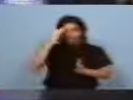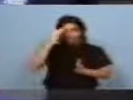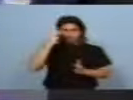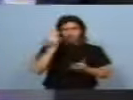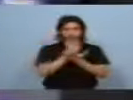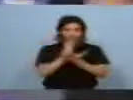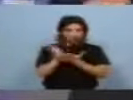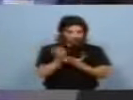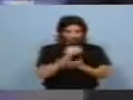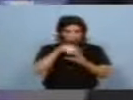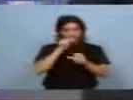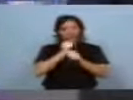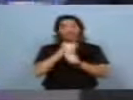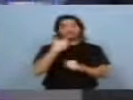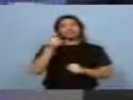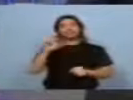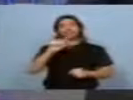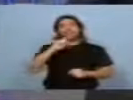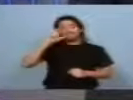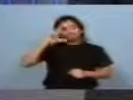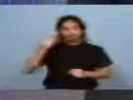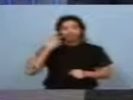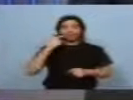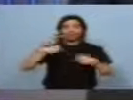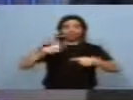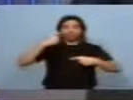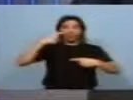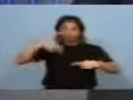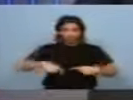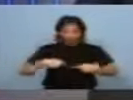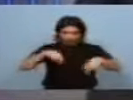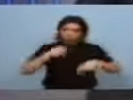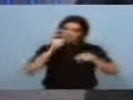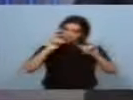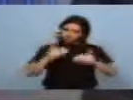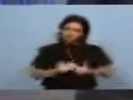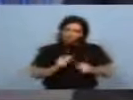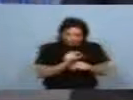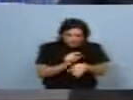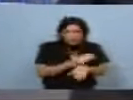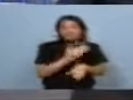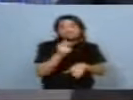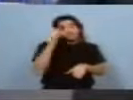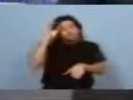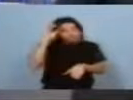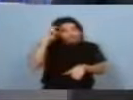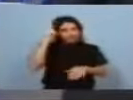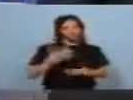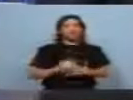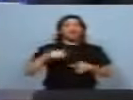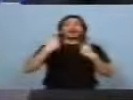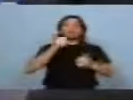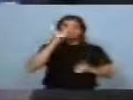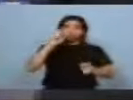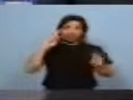todos. Y eso lo instrumentó Sabatera y lo sigue el intendente actual, guía, al que le mando un saludo. Nos pasamos un minuto, mil perdones Gerardo, hasta